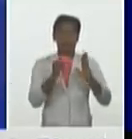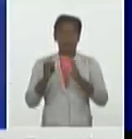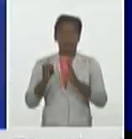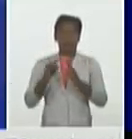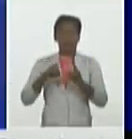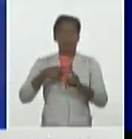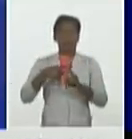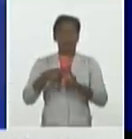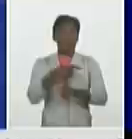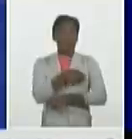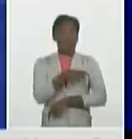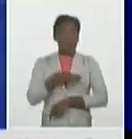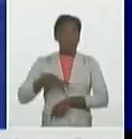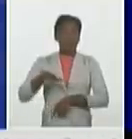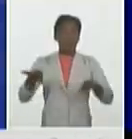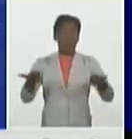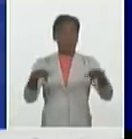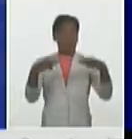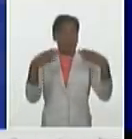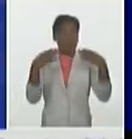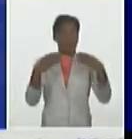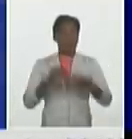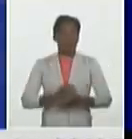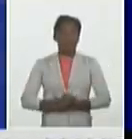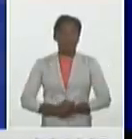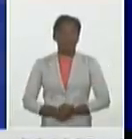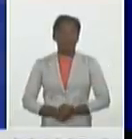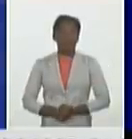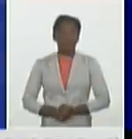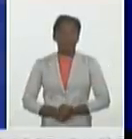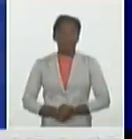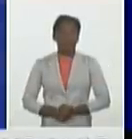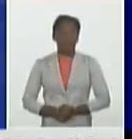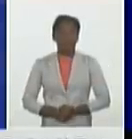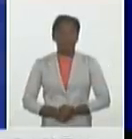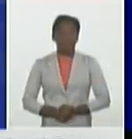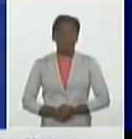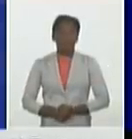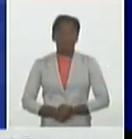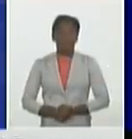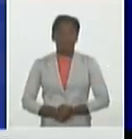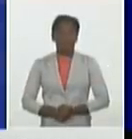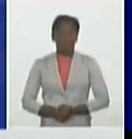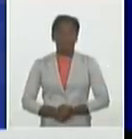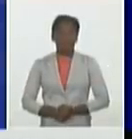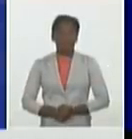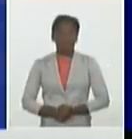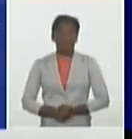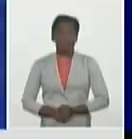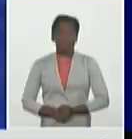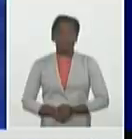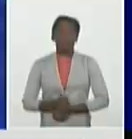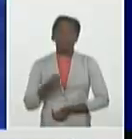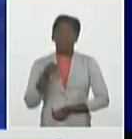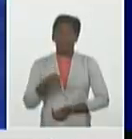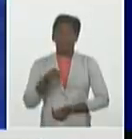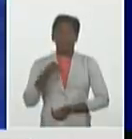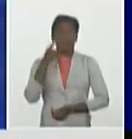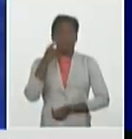siguen la información. Que además en el día de hoy, todavía con mucha complejidad,